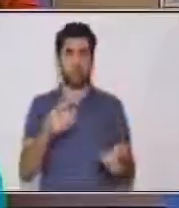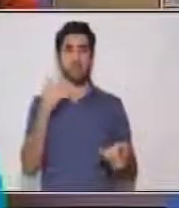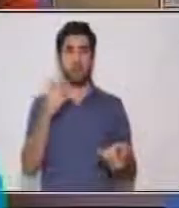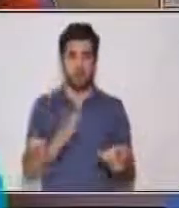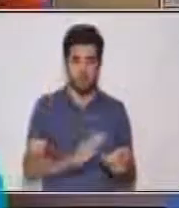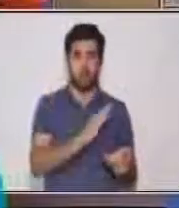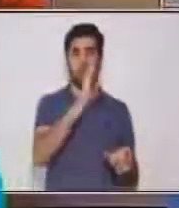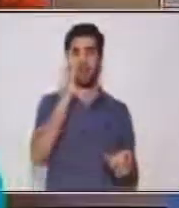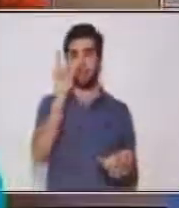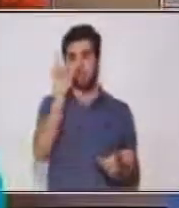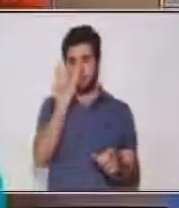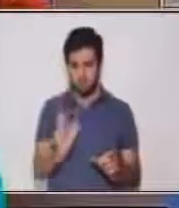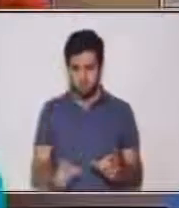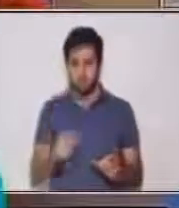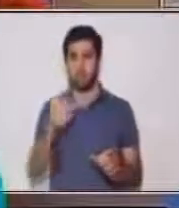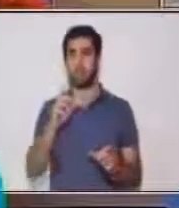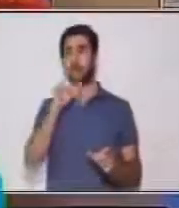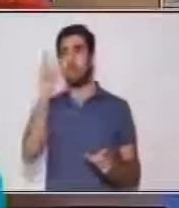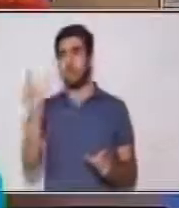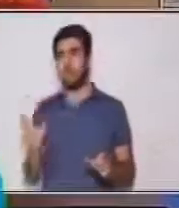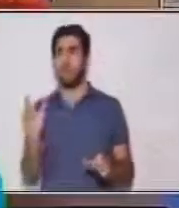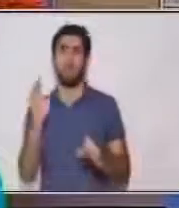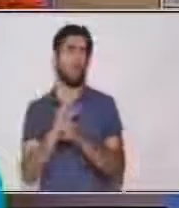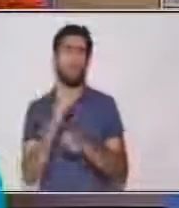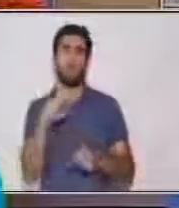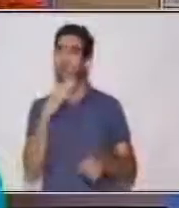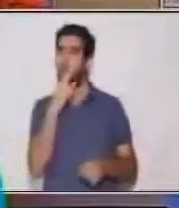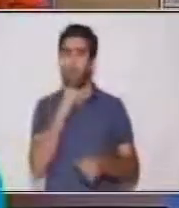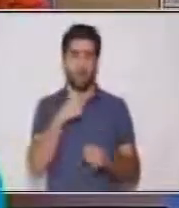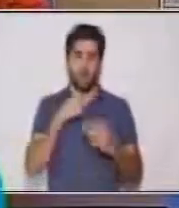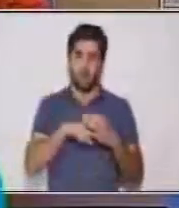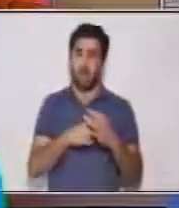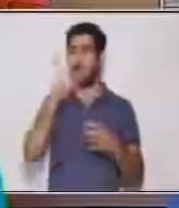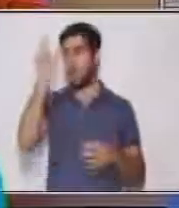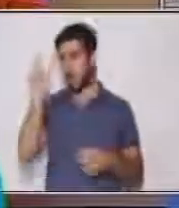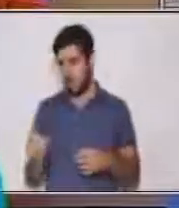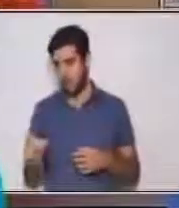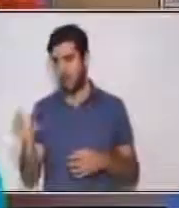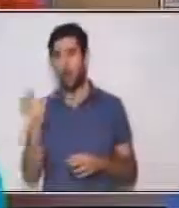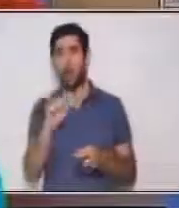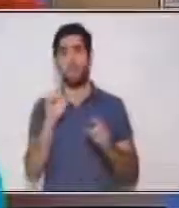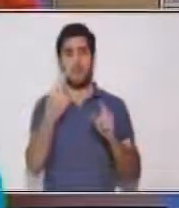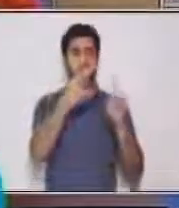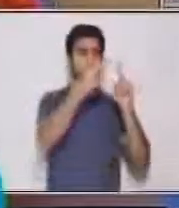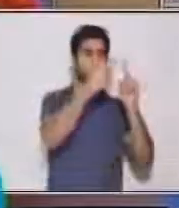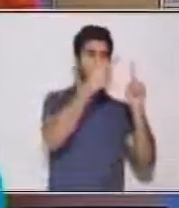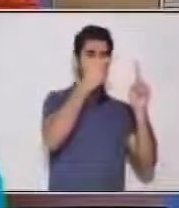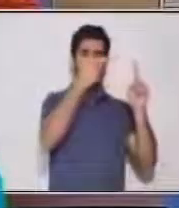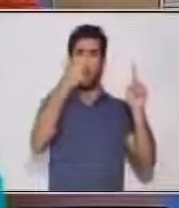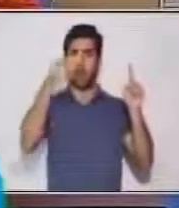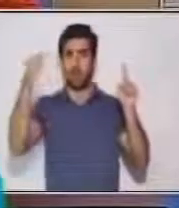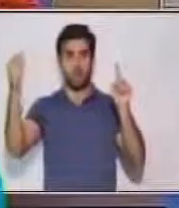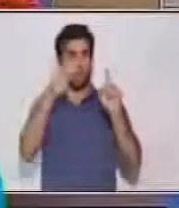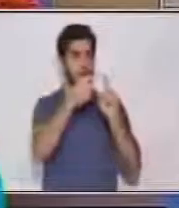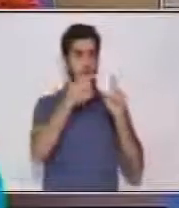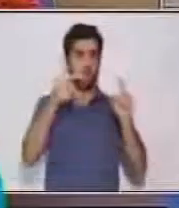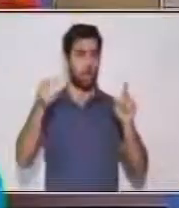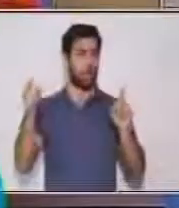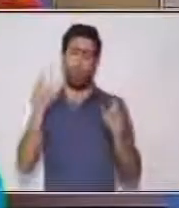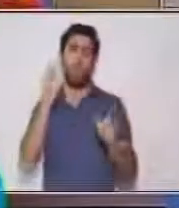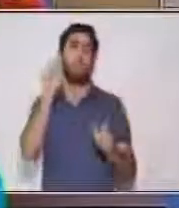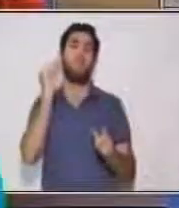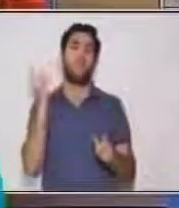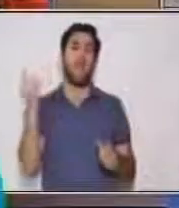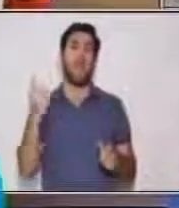la última. No podemos comenzar por la última columna ni tampoco leer la primera línea de la primera, la primera de la segunda y la primera